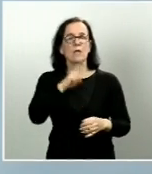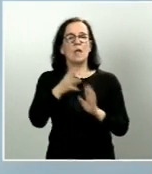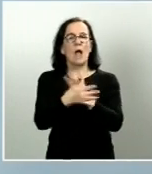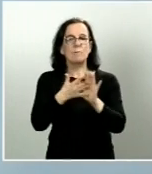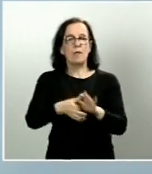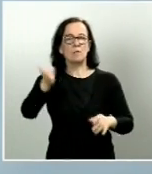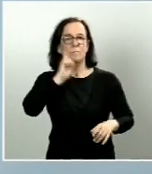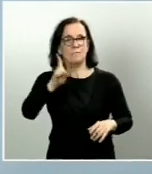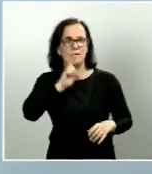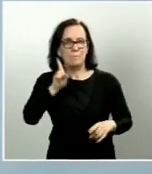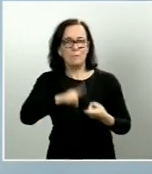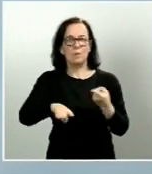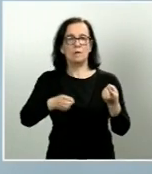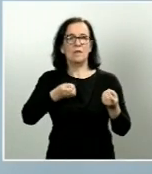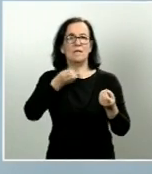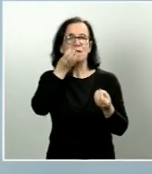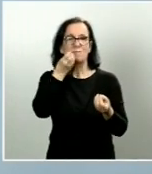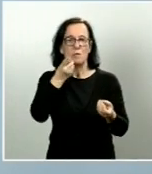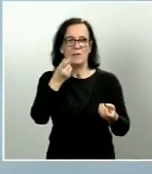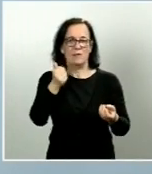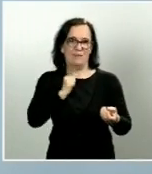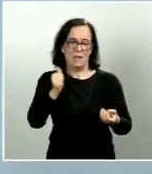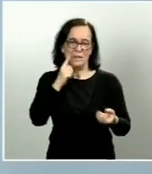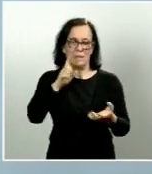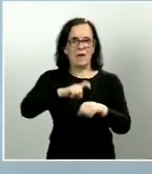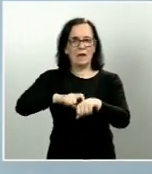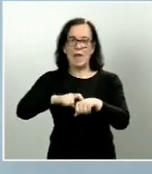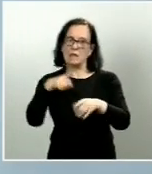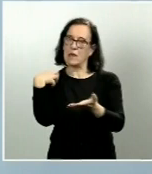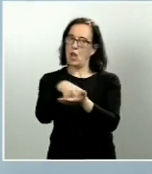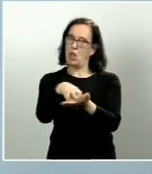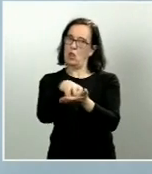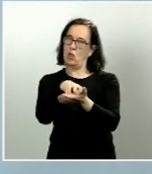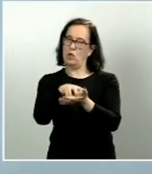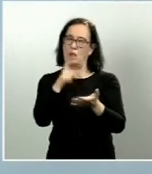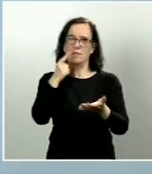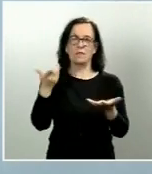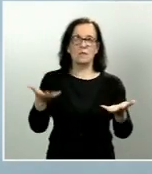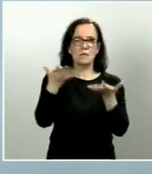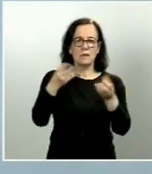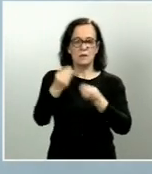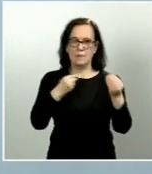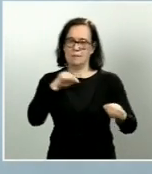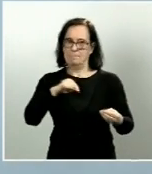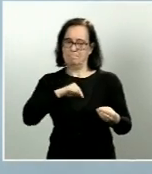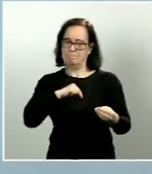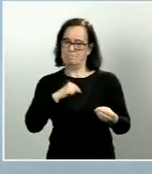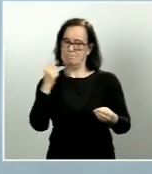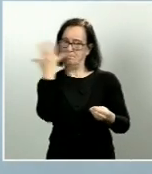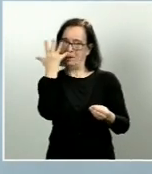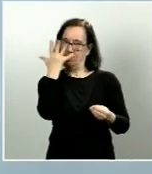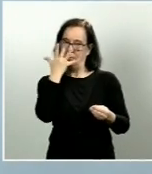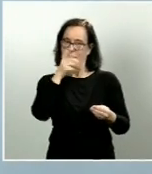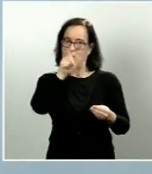desinformación de carácter incierto, con ánimo de generar desconfianza en la ciudadanía